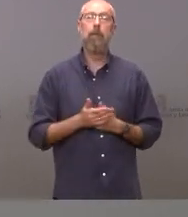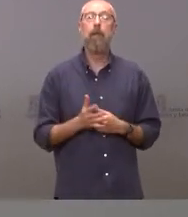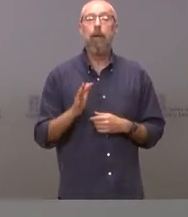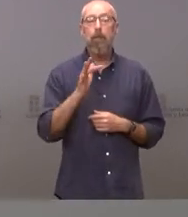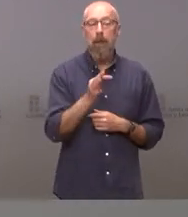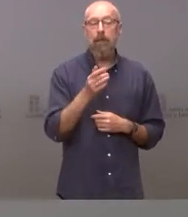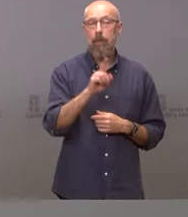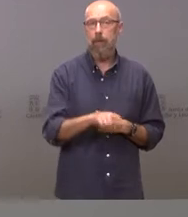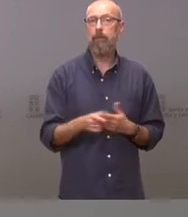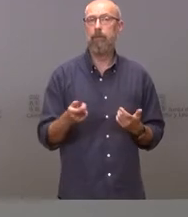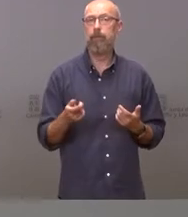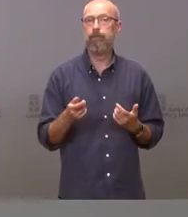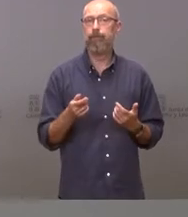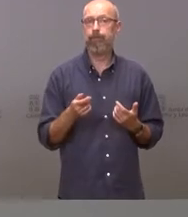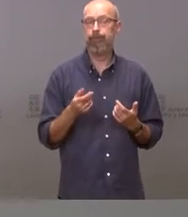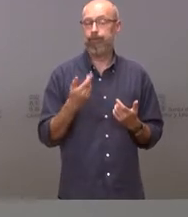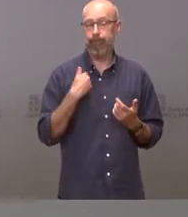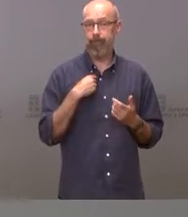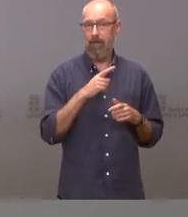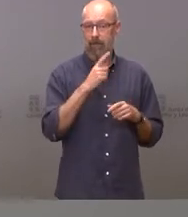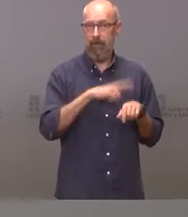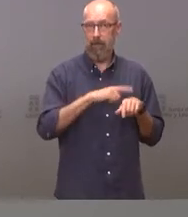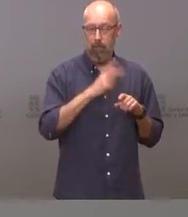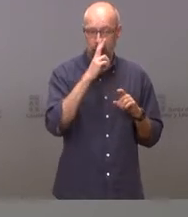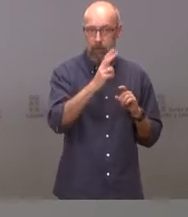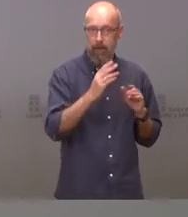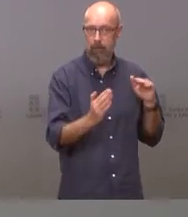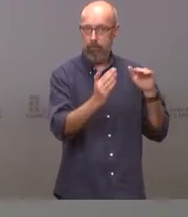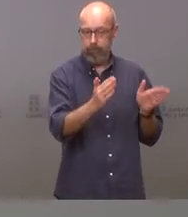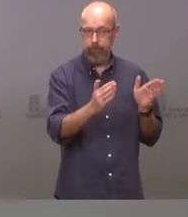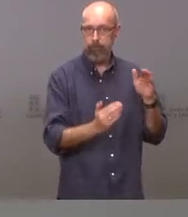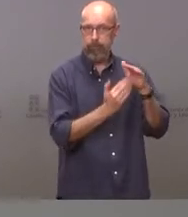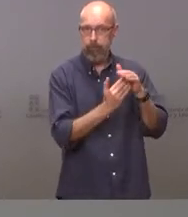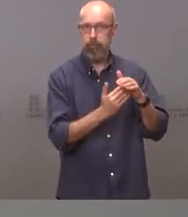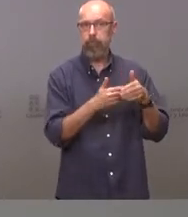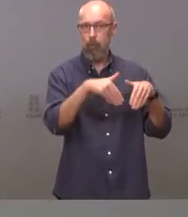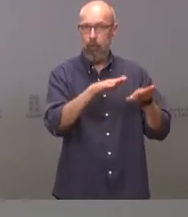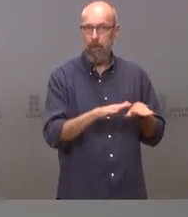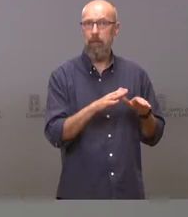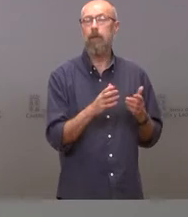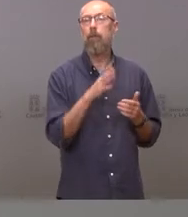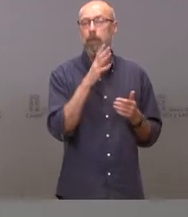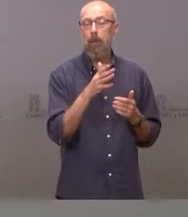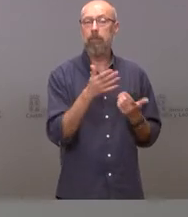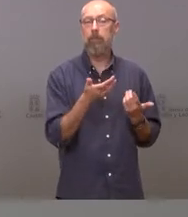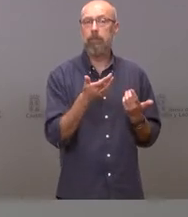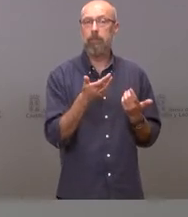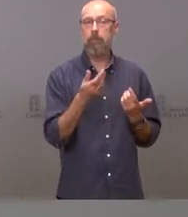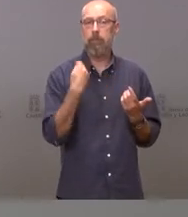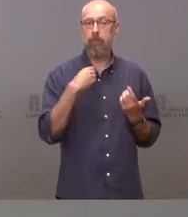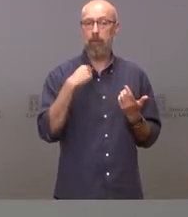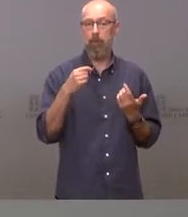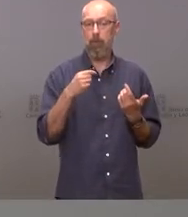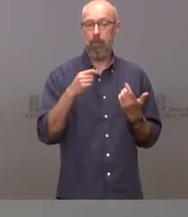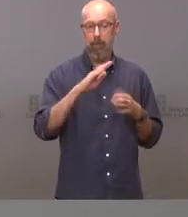porque se hace precisa la suspensión para evitar la distorsión existente si en la tramitación normativa del régimen del juego y